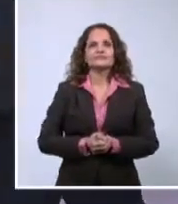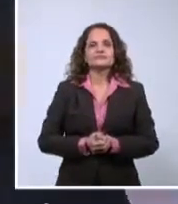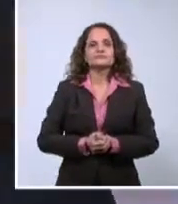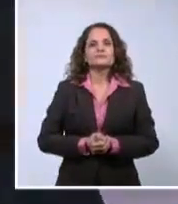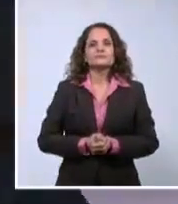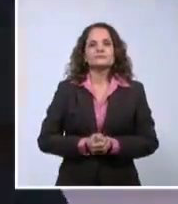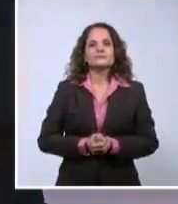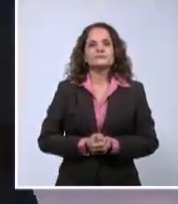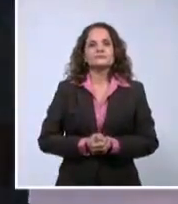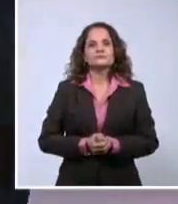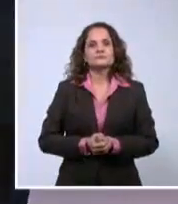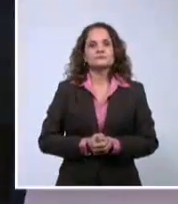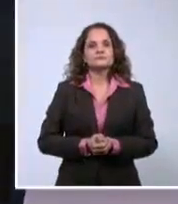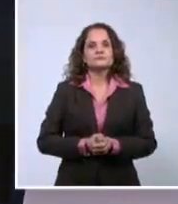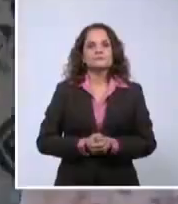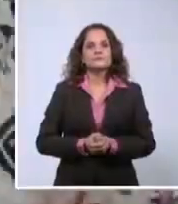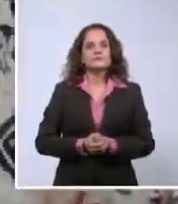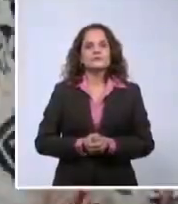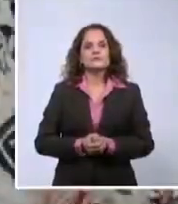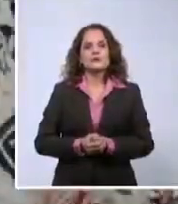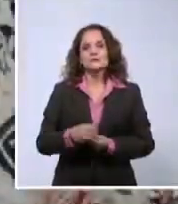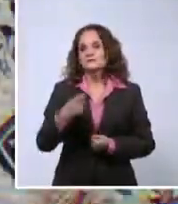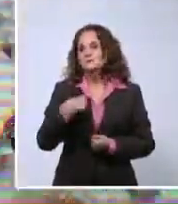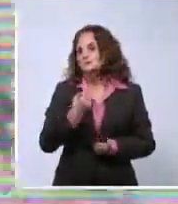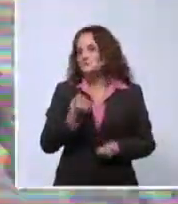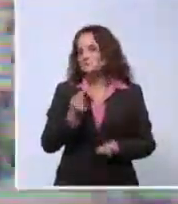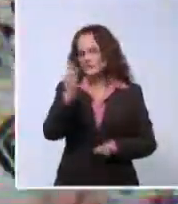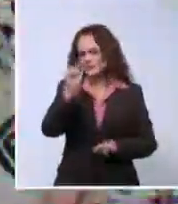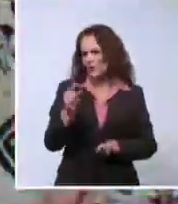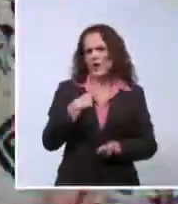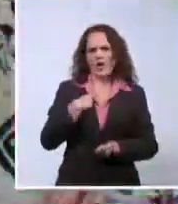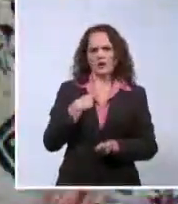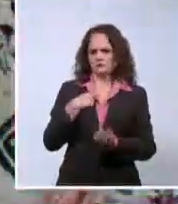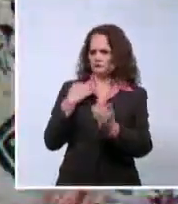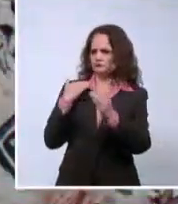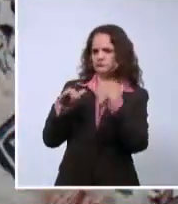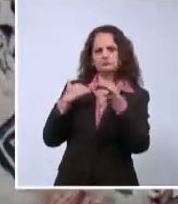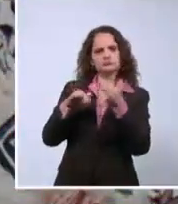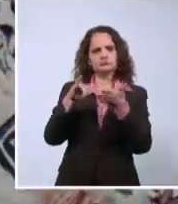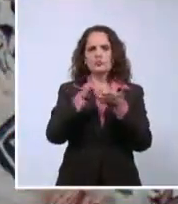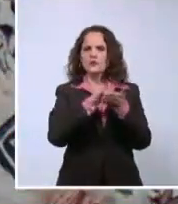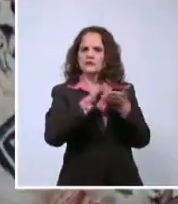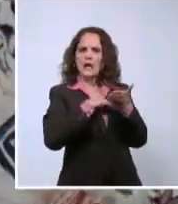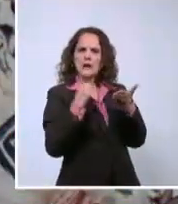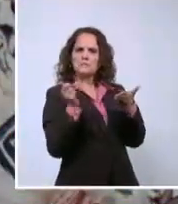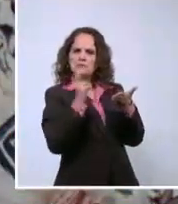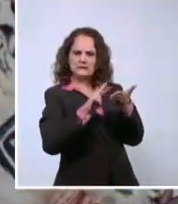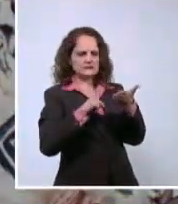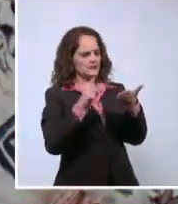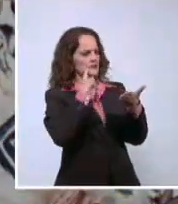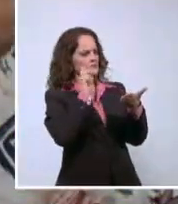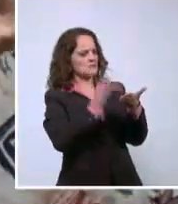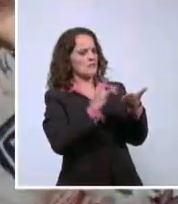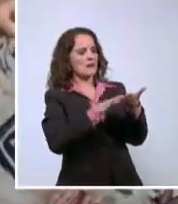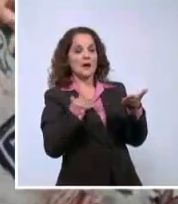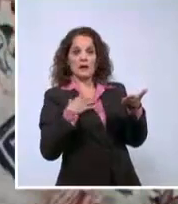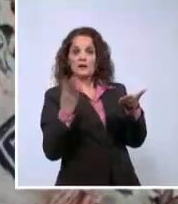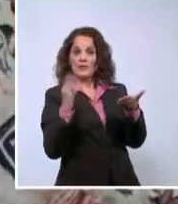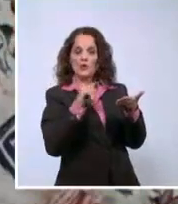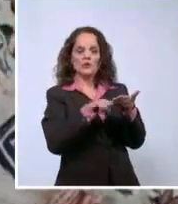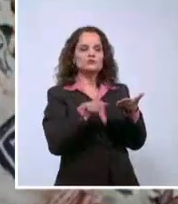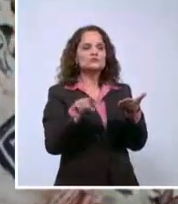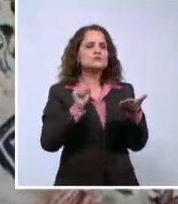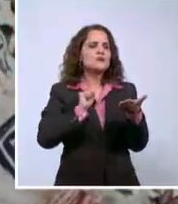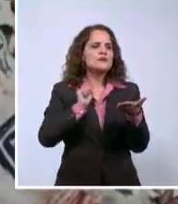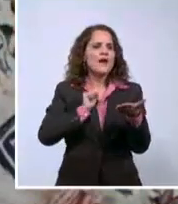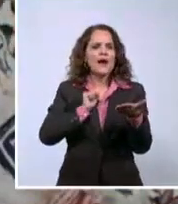No, él me escribía normal por WhatsApp, por el Messenger. Él lo puso así mismo, ¿ve? Que si quería ganar dinero, ¿ve?